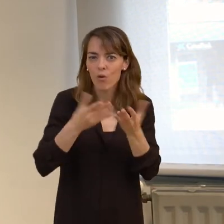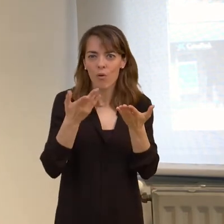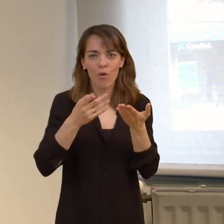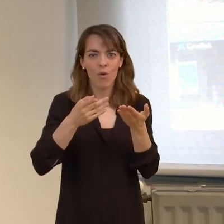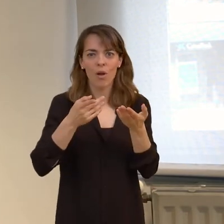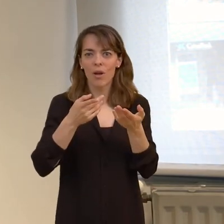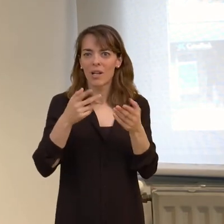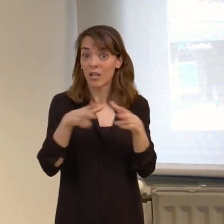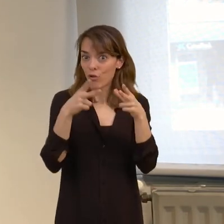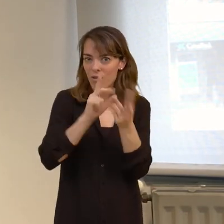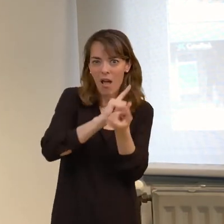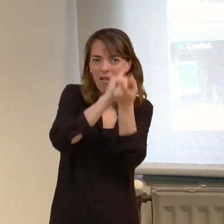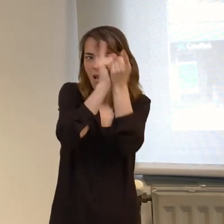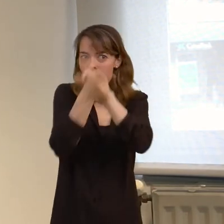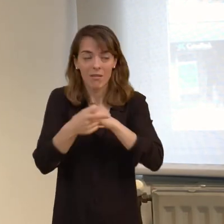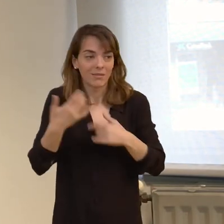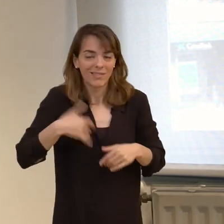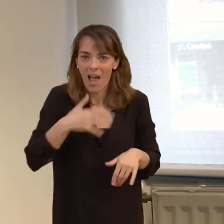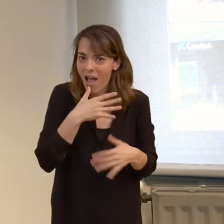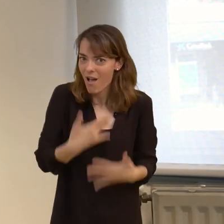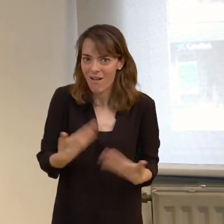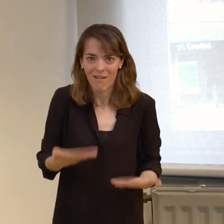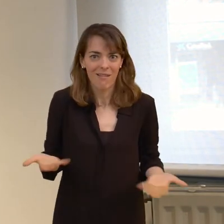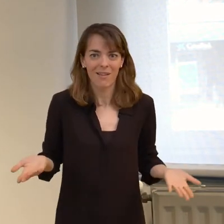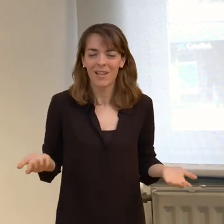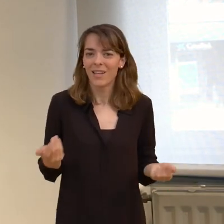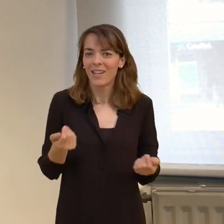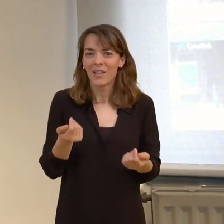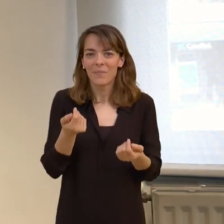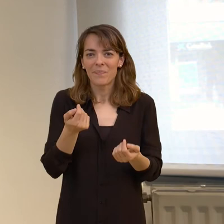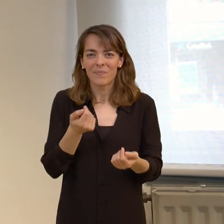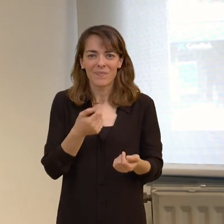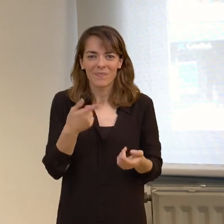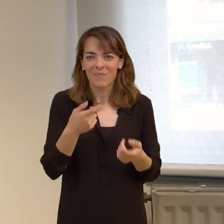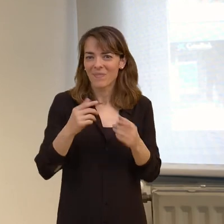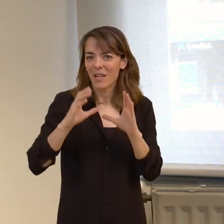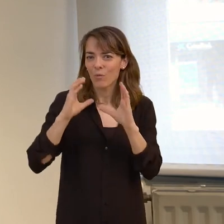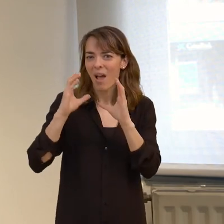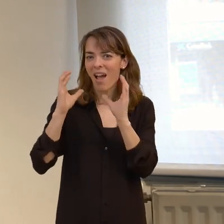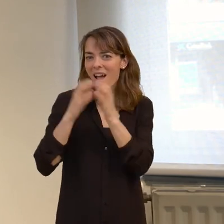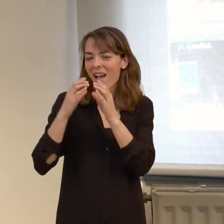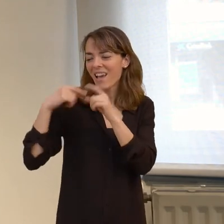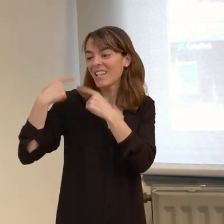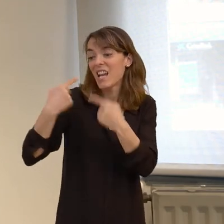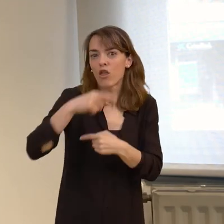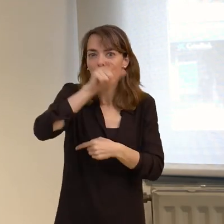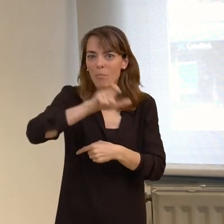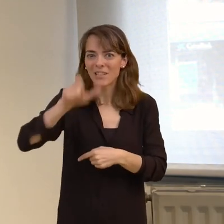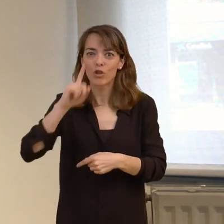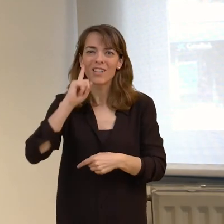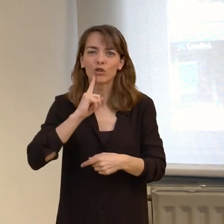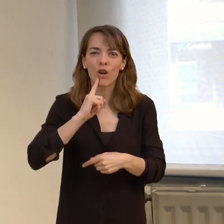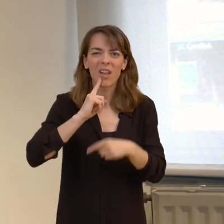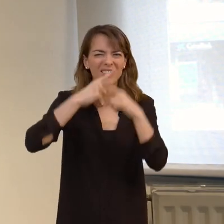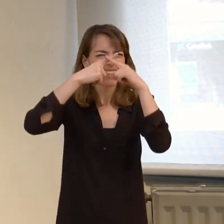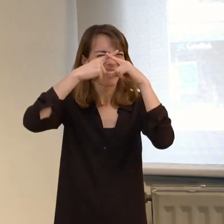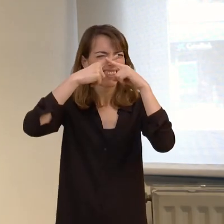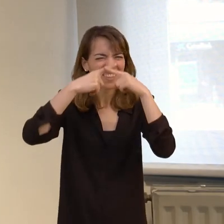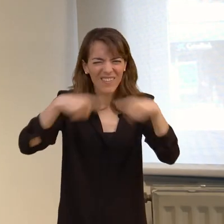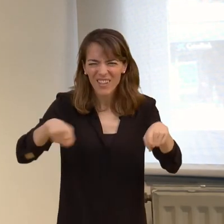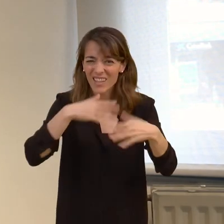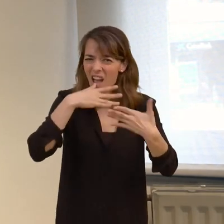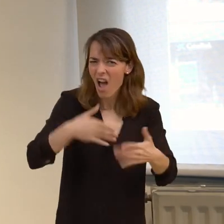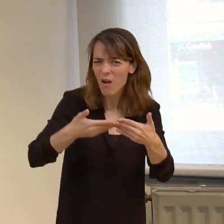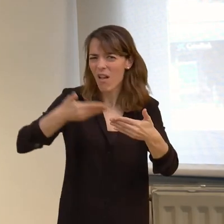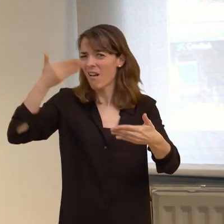los cambios de sociedad están ya, estamos hablando de una nueva generación de personas sordas que no tienen nada que ver